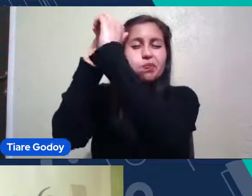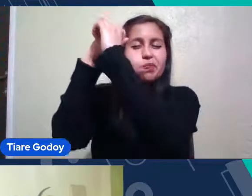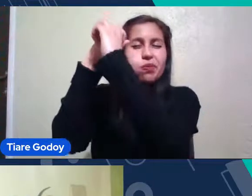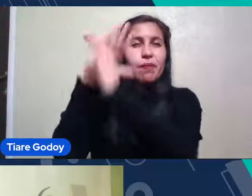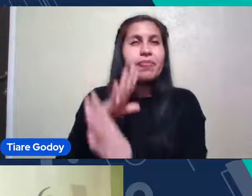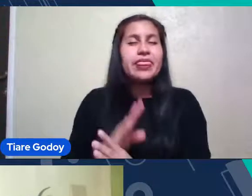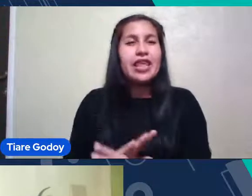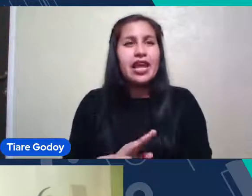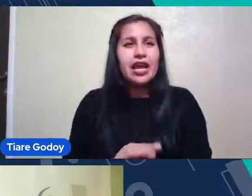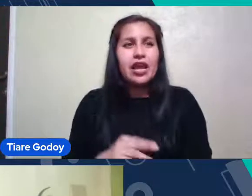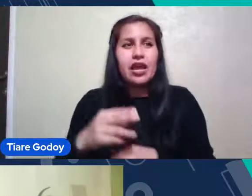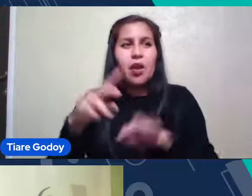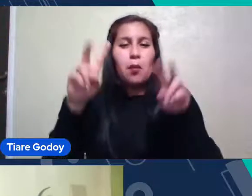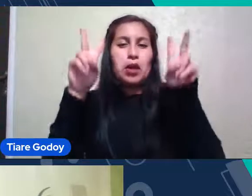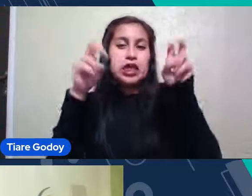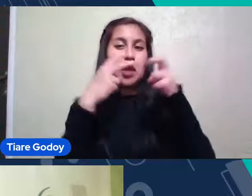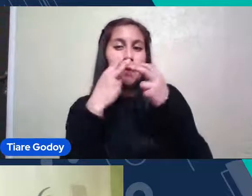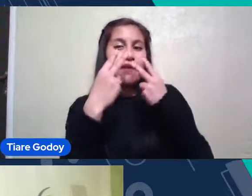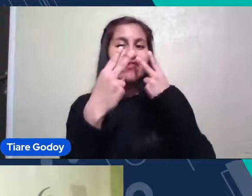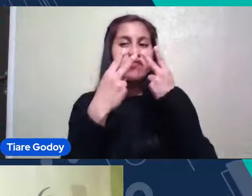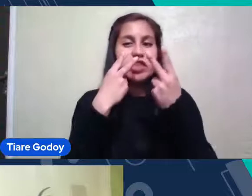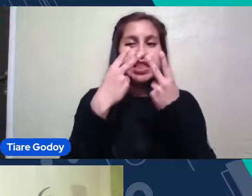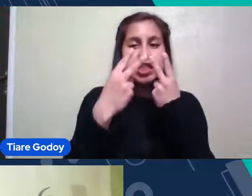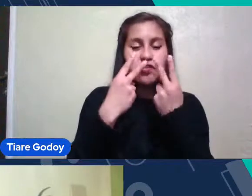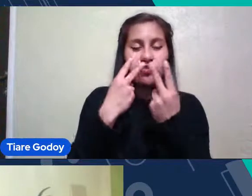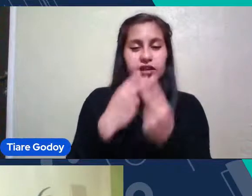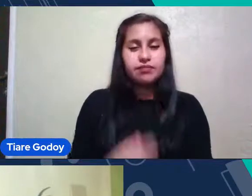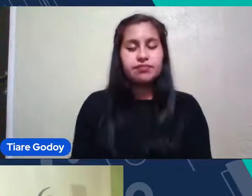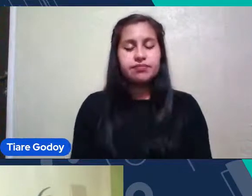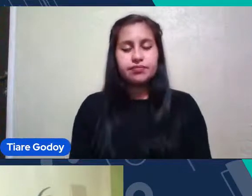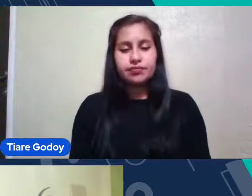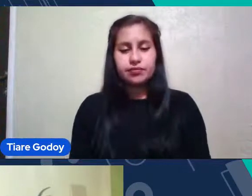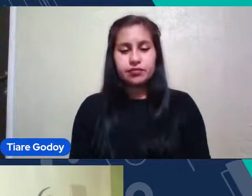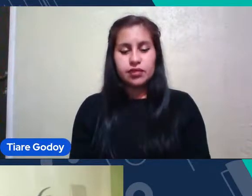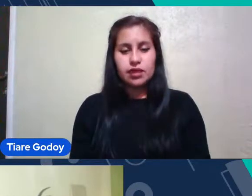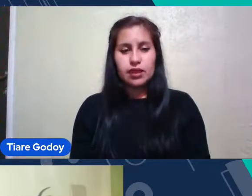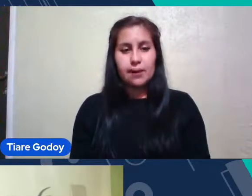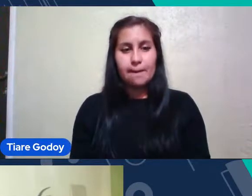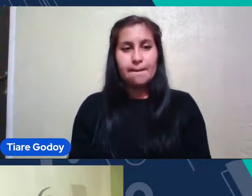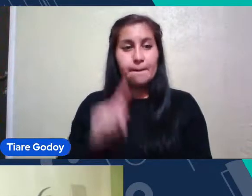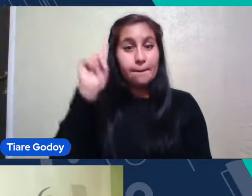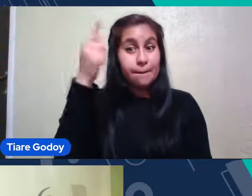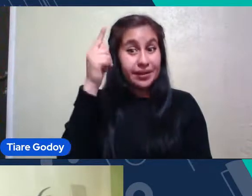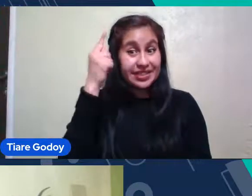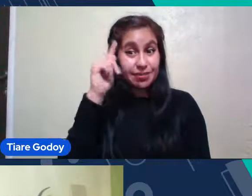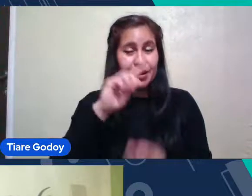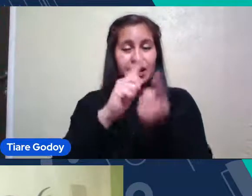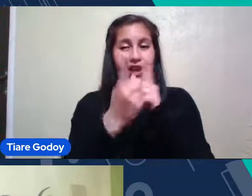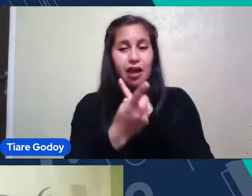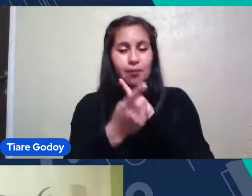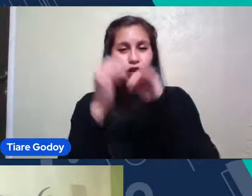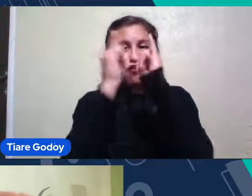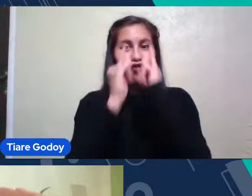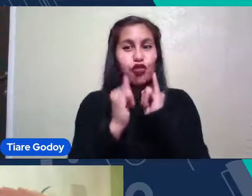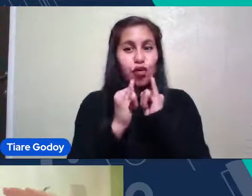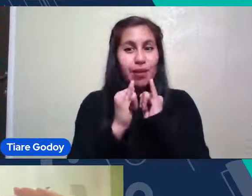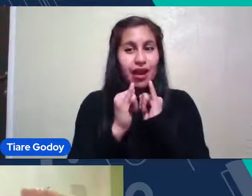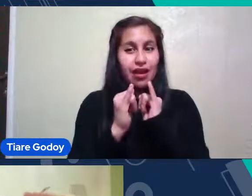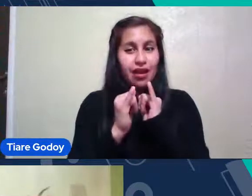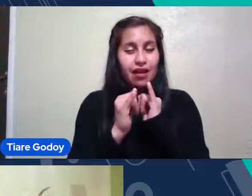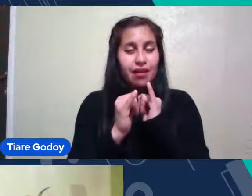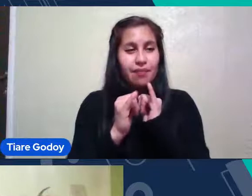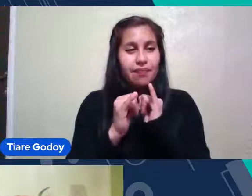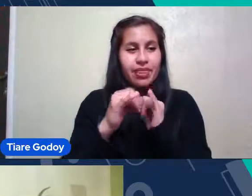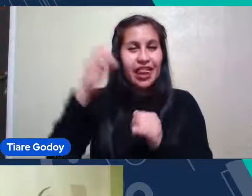espectro Visible Perdón Pero el principal Cambio viene En la forma De los focos Las